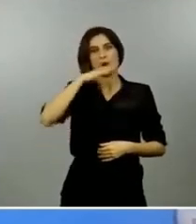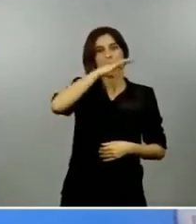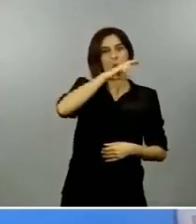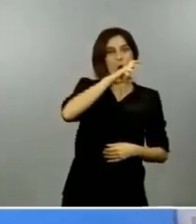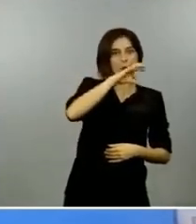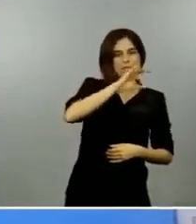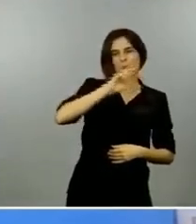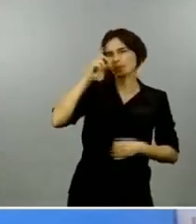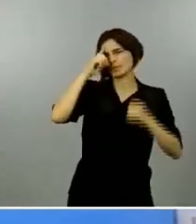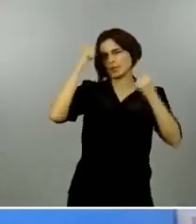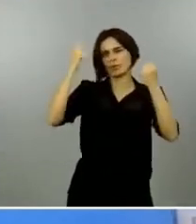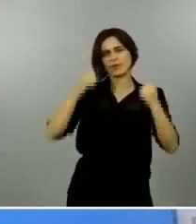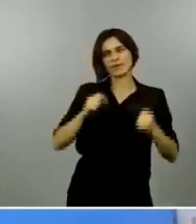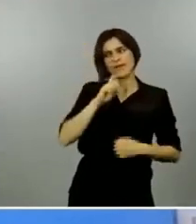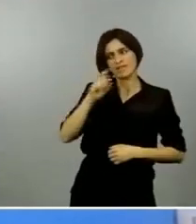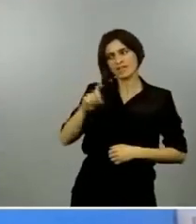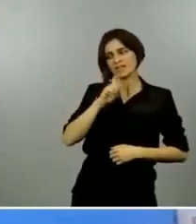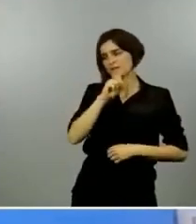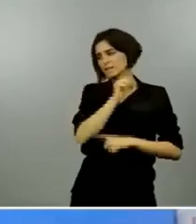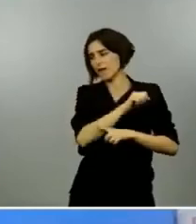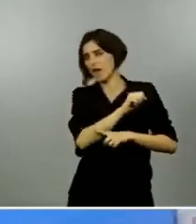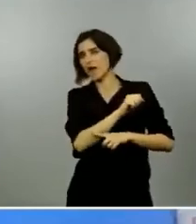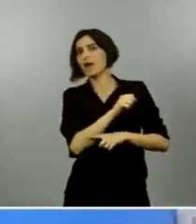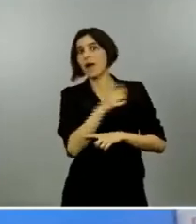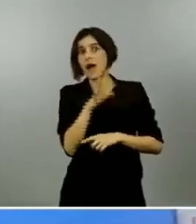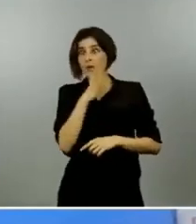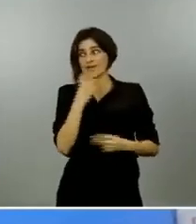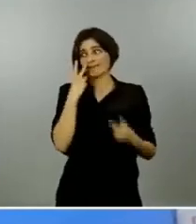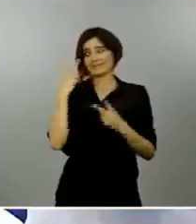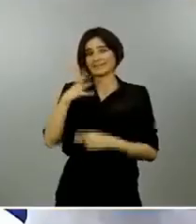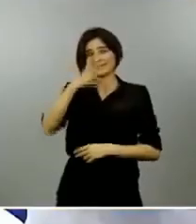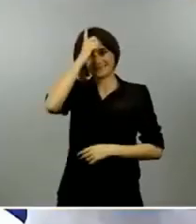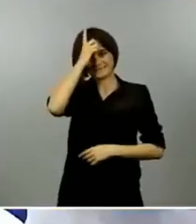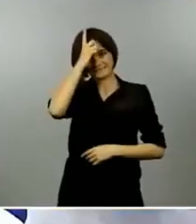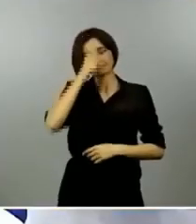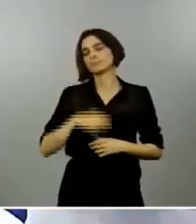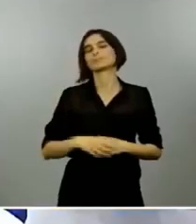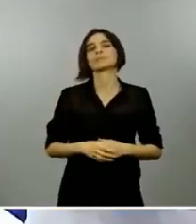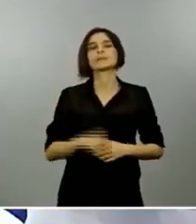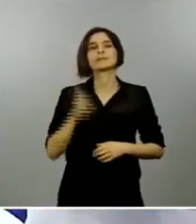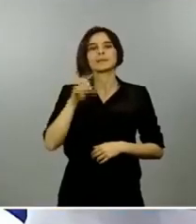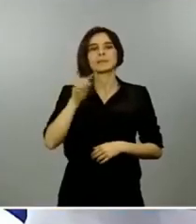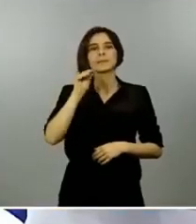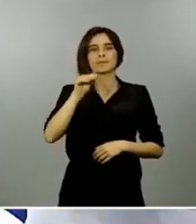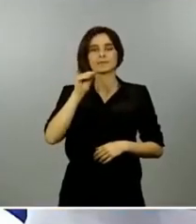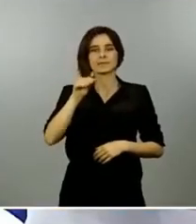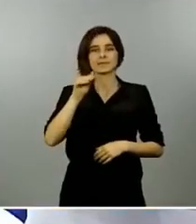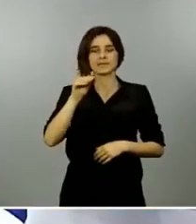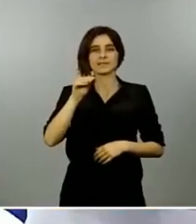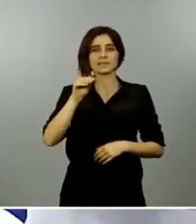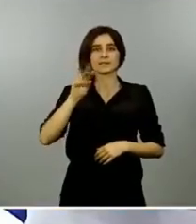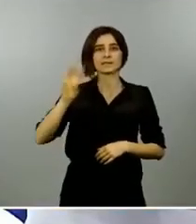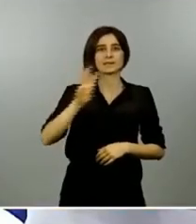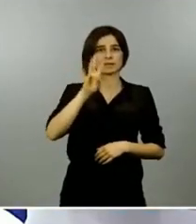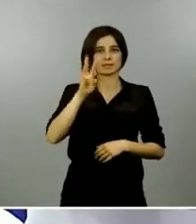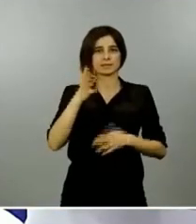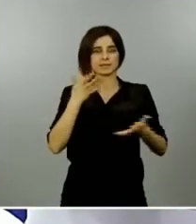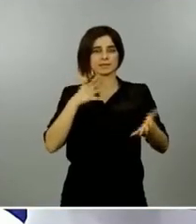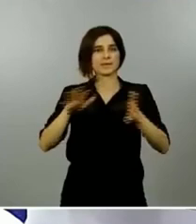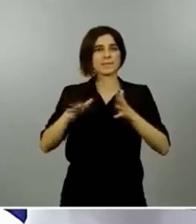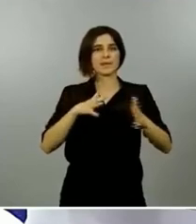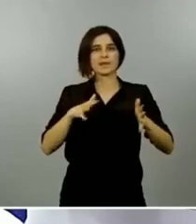también en concreto en relación con esto preguntarle el 3 de marzo bueno el gobierno recibió un mensaje por parte de la Unión Europea